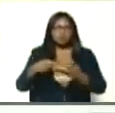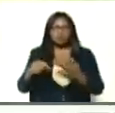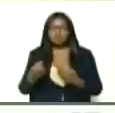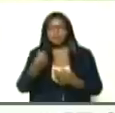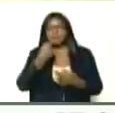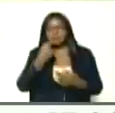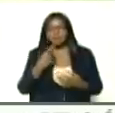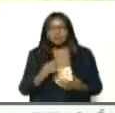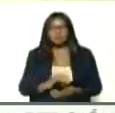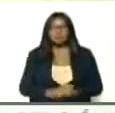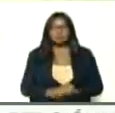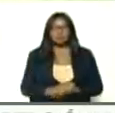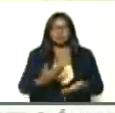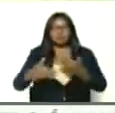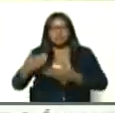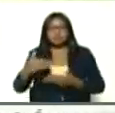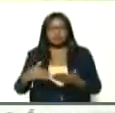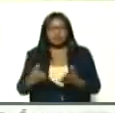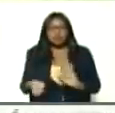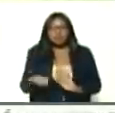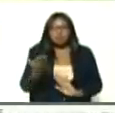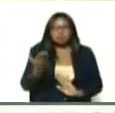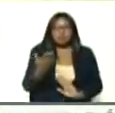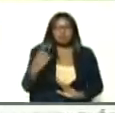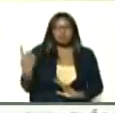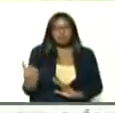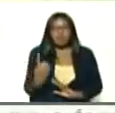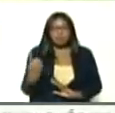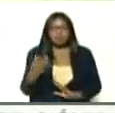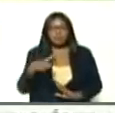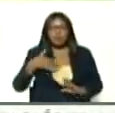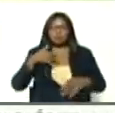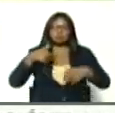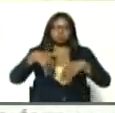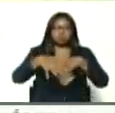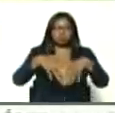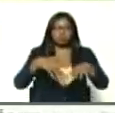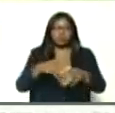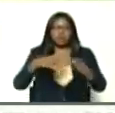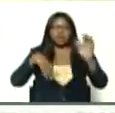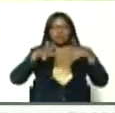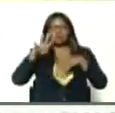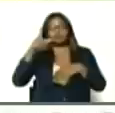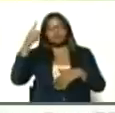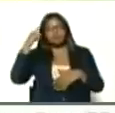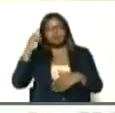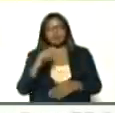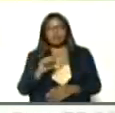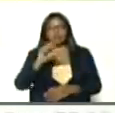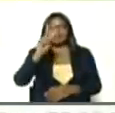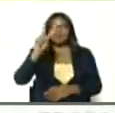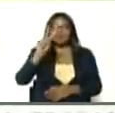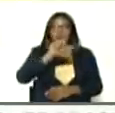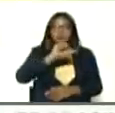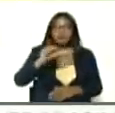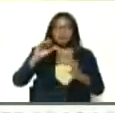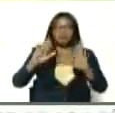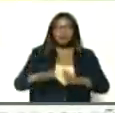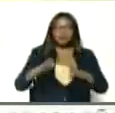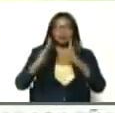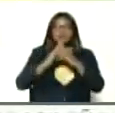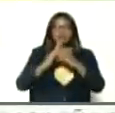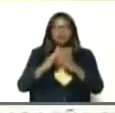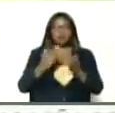medicinas, servicios esenciales, pero, 14 días, estas dos semanas, que usted está dando, de cuarentena,